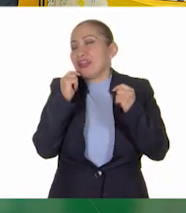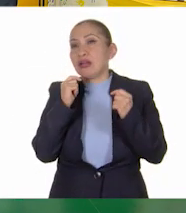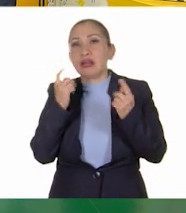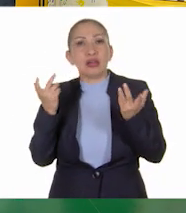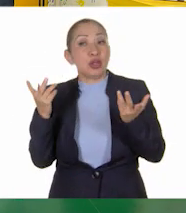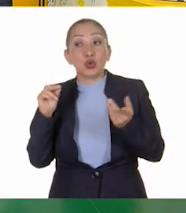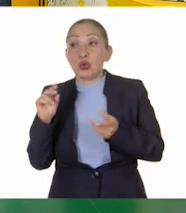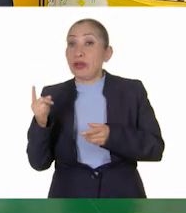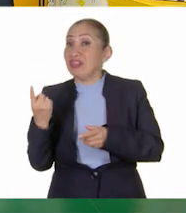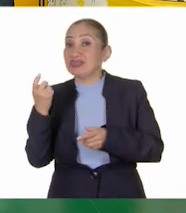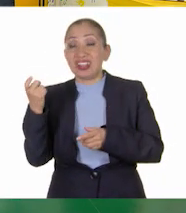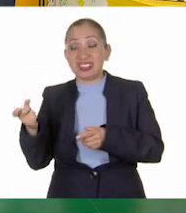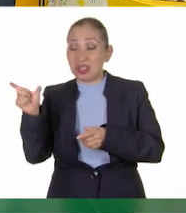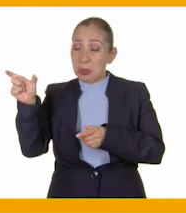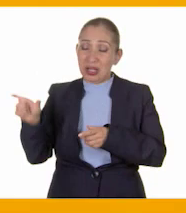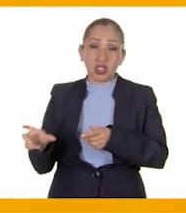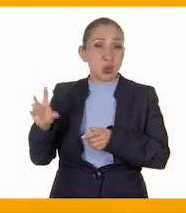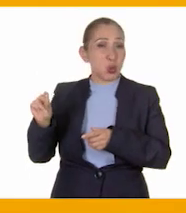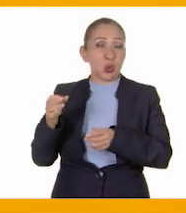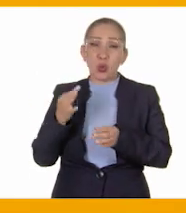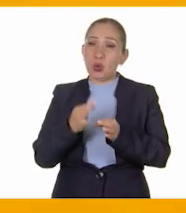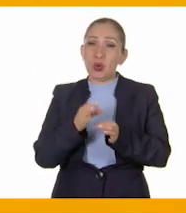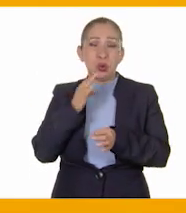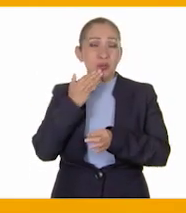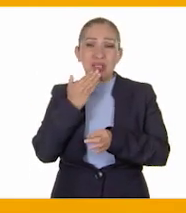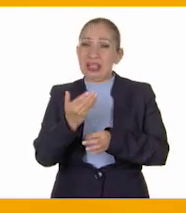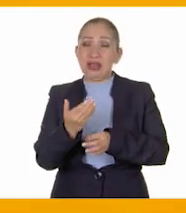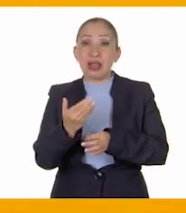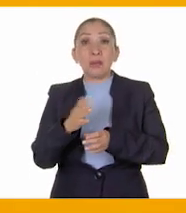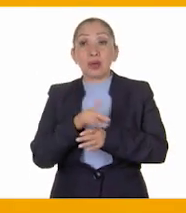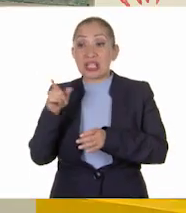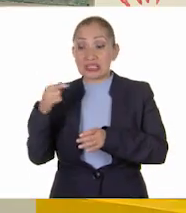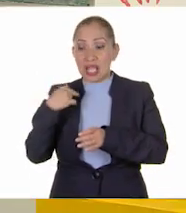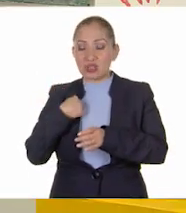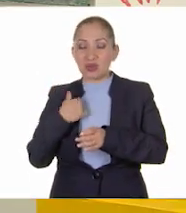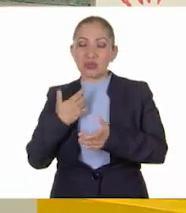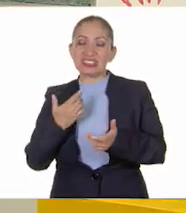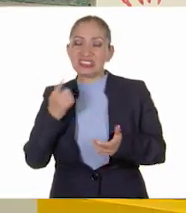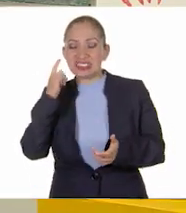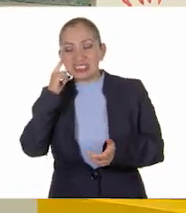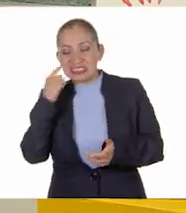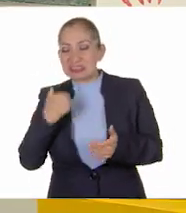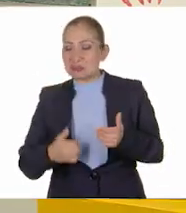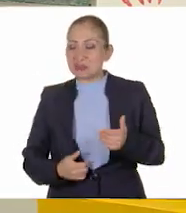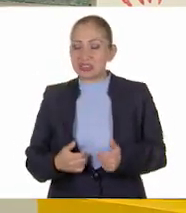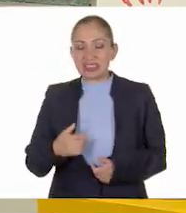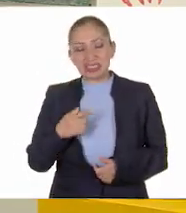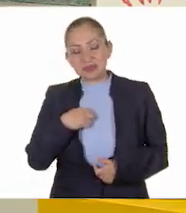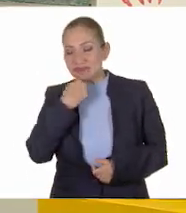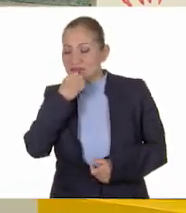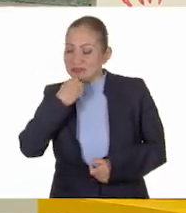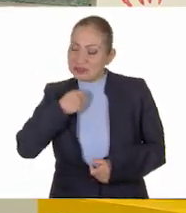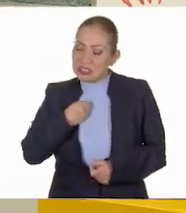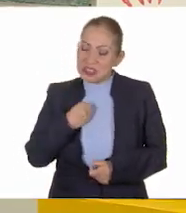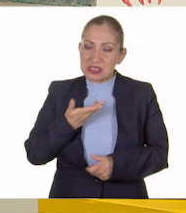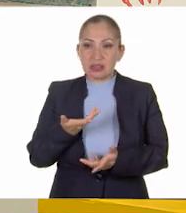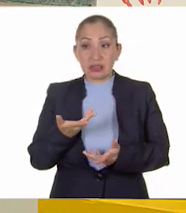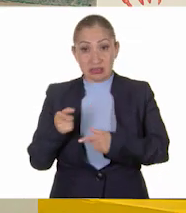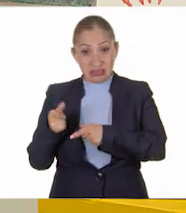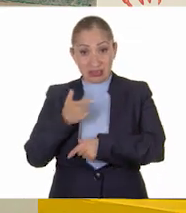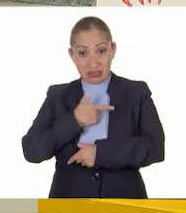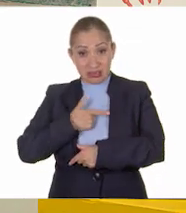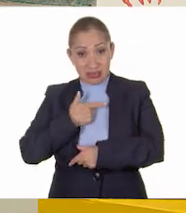comportamiento no asertivo. Porque tal vez me quede incómodo, me quede incómoda con la resolución del problema